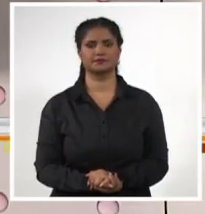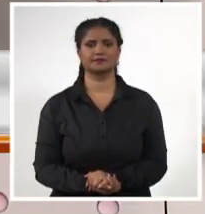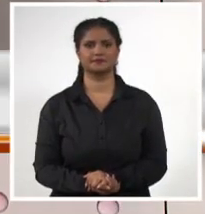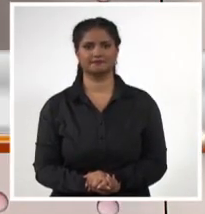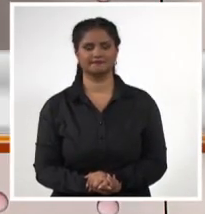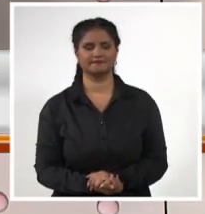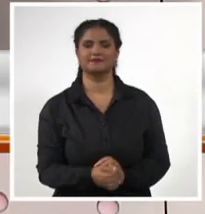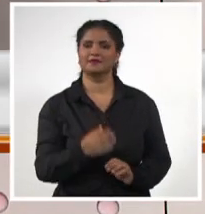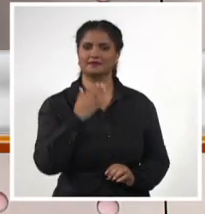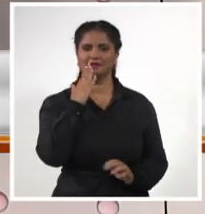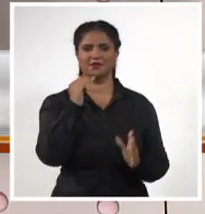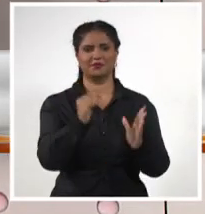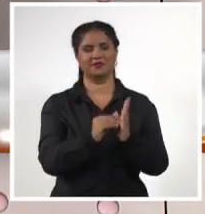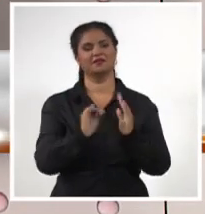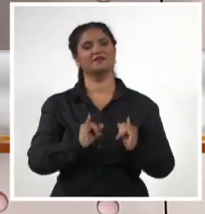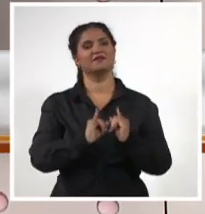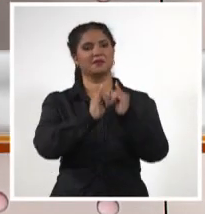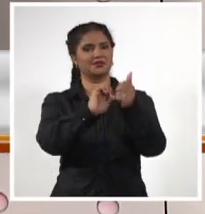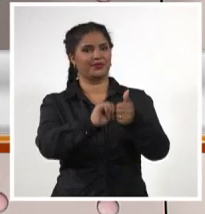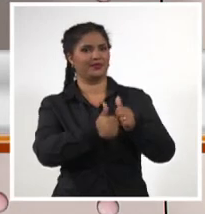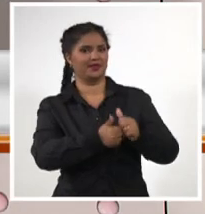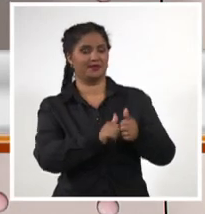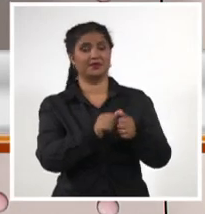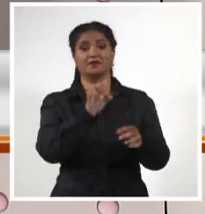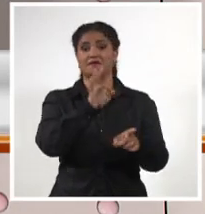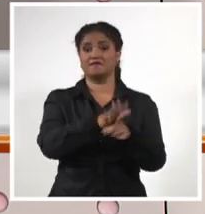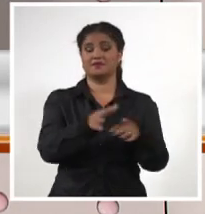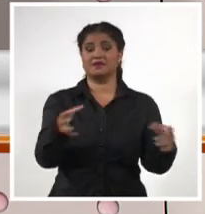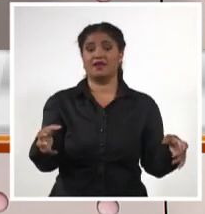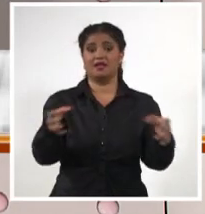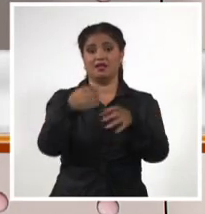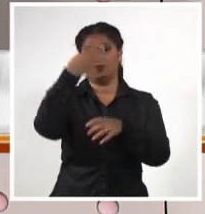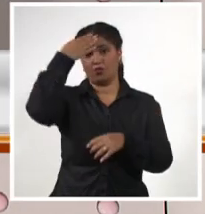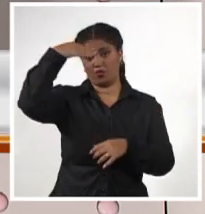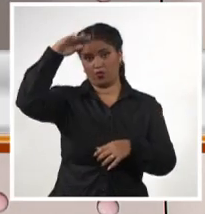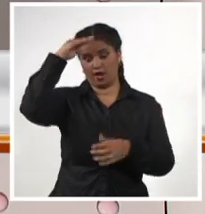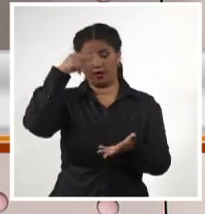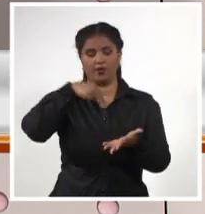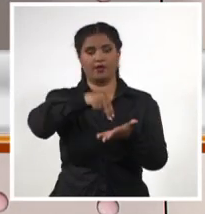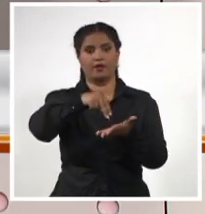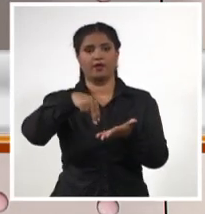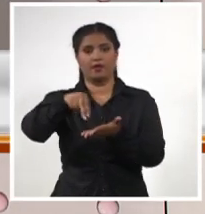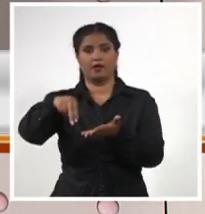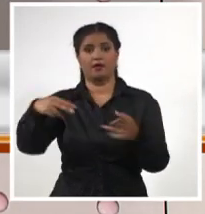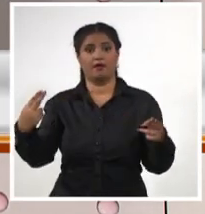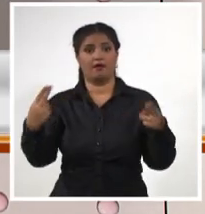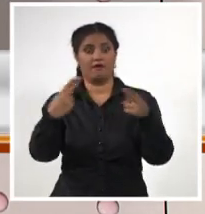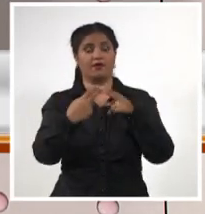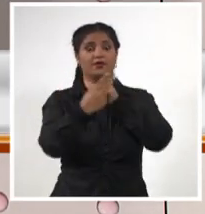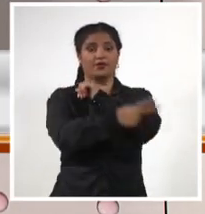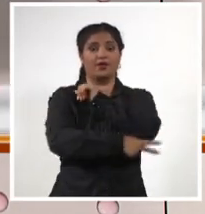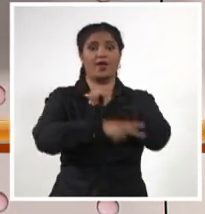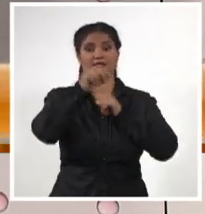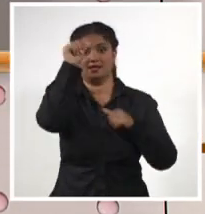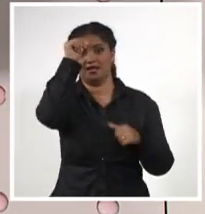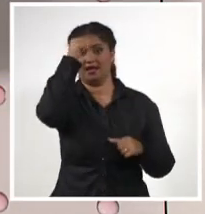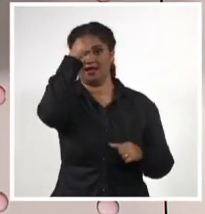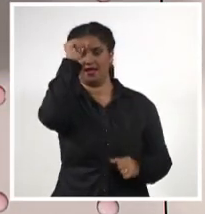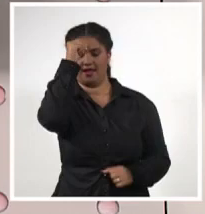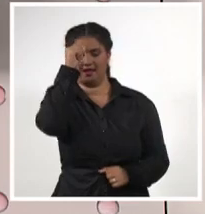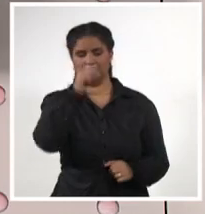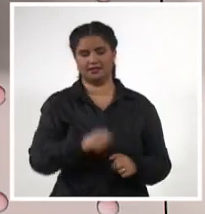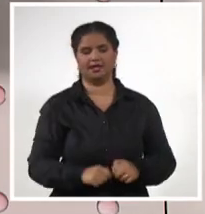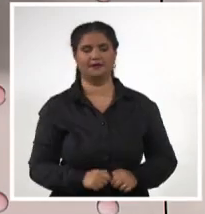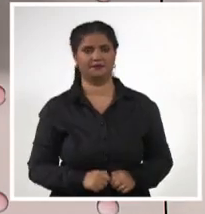Buenas tardes, con buen pie iniciaron los equipos cubanos la Olimpiada Mundial de Ajedrez en Chennai, India, al vencer a sus respectivos rivales con